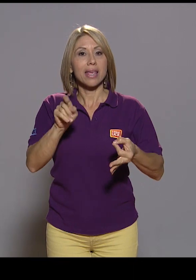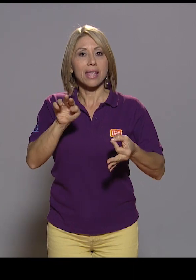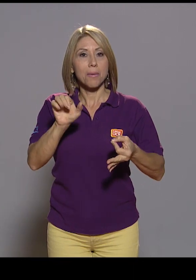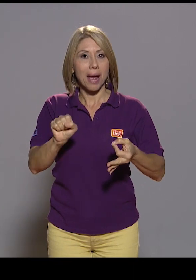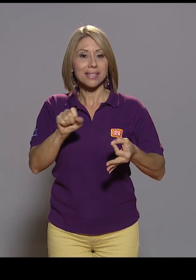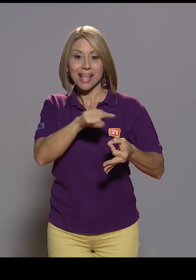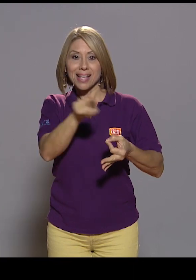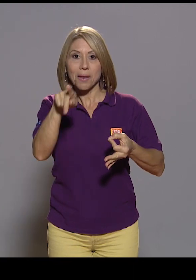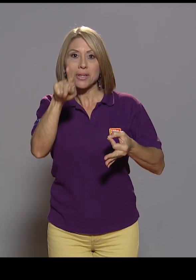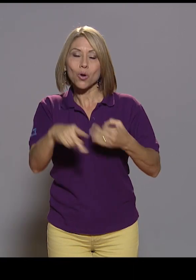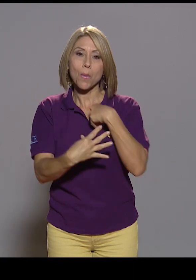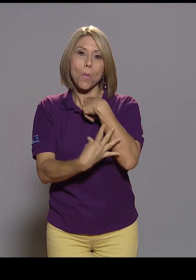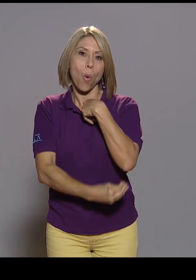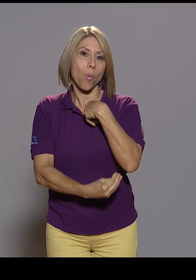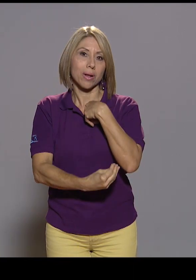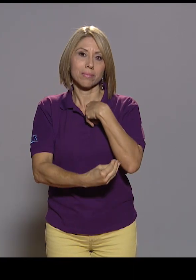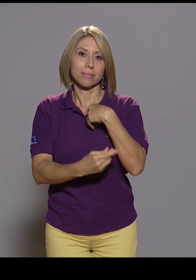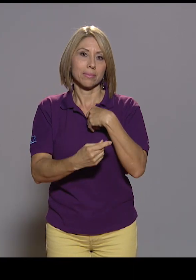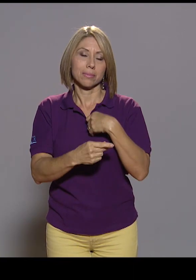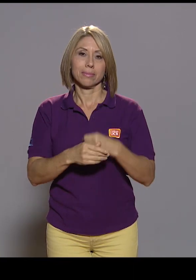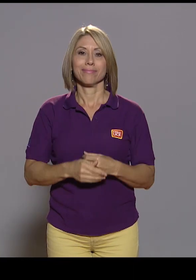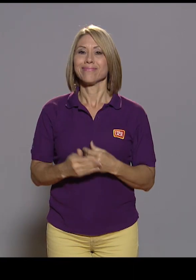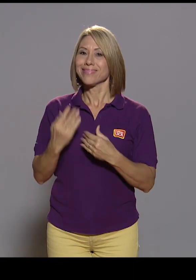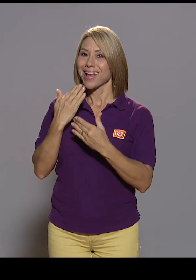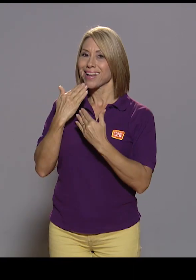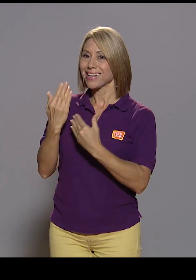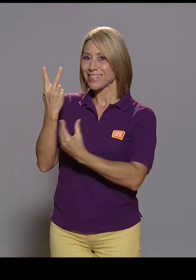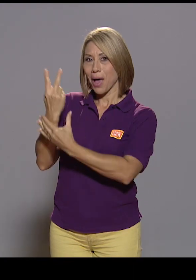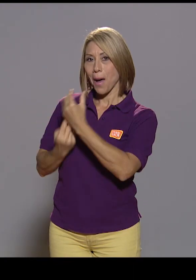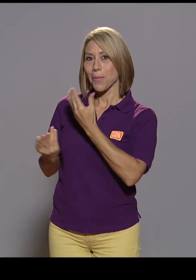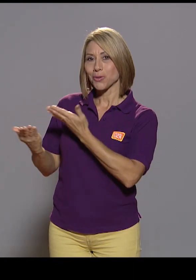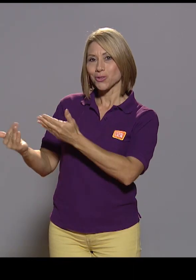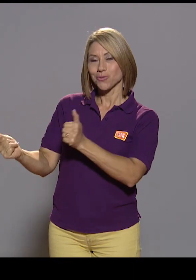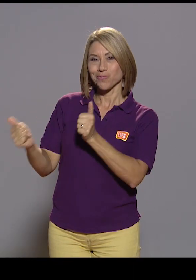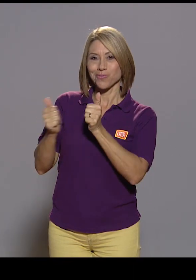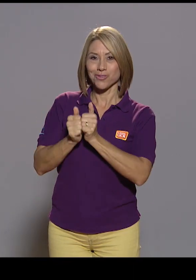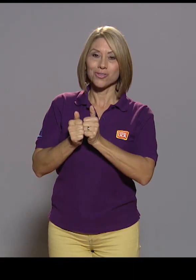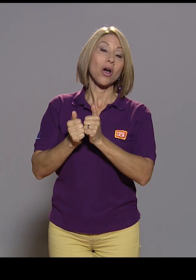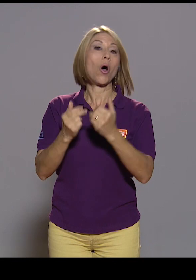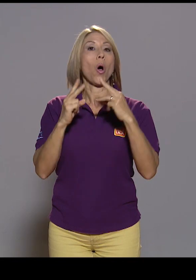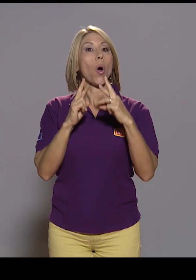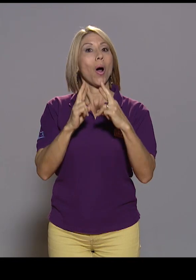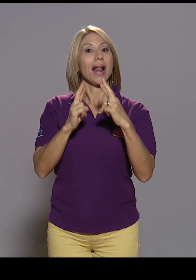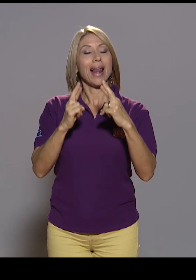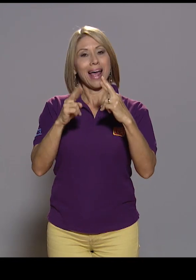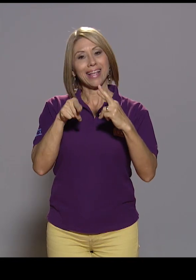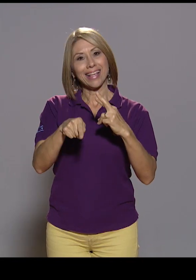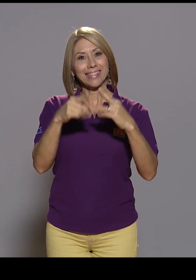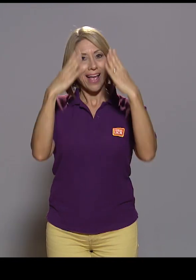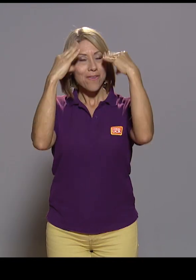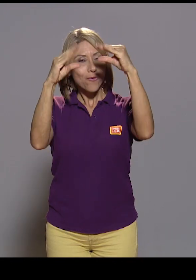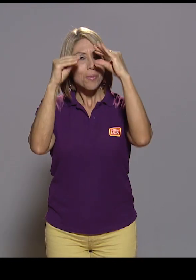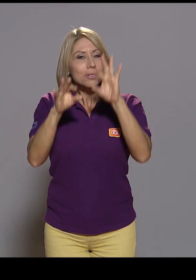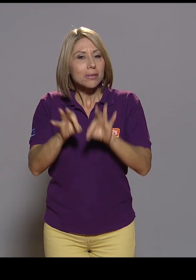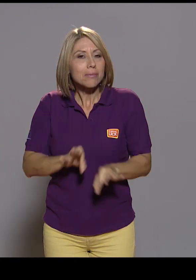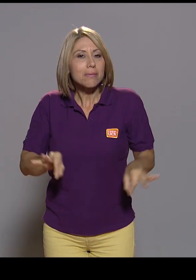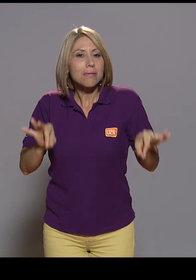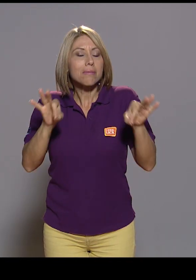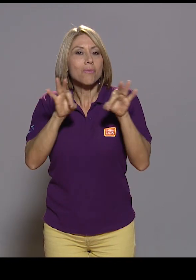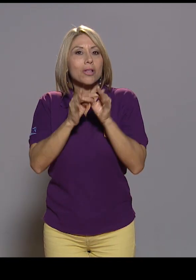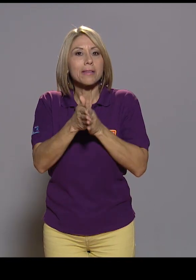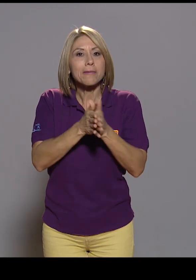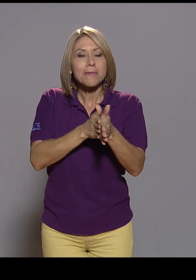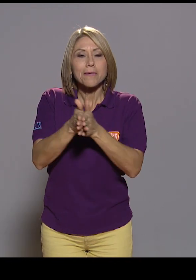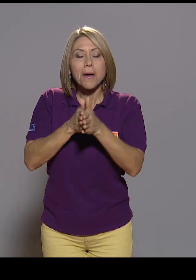pobreza. Así es, pues les agradecemos a ambos que nos hayan acompañado, ojalá que esta información sea de mucha utilidad para personas con discapacidad que tengan